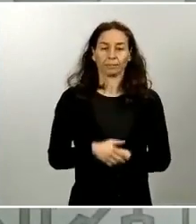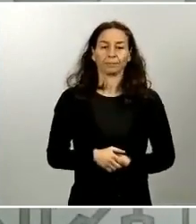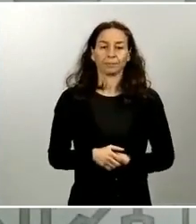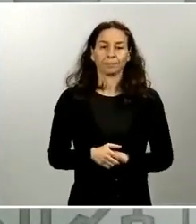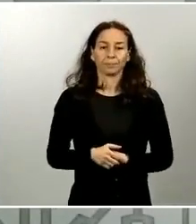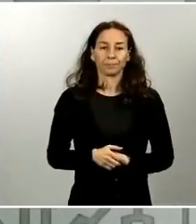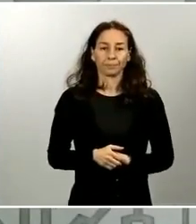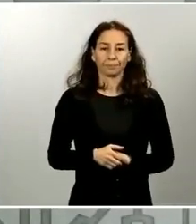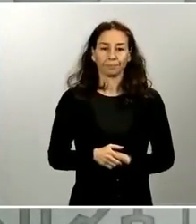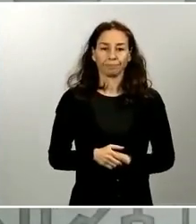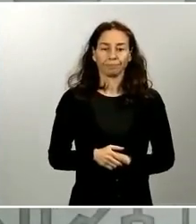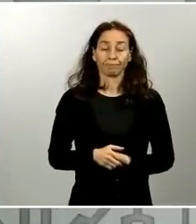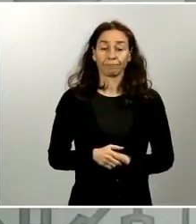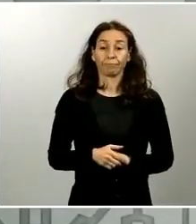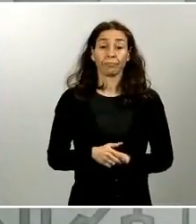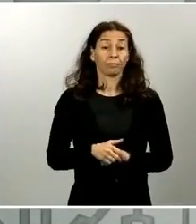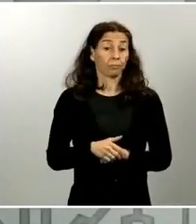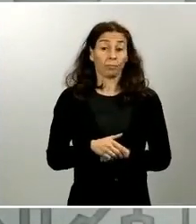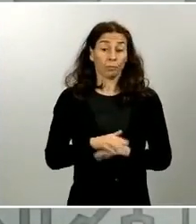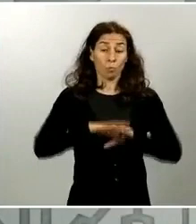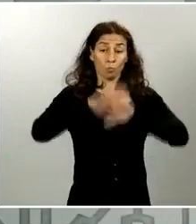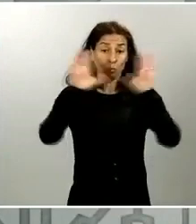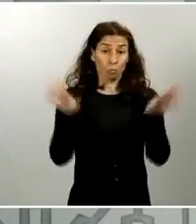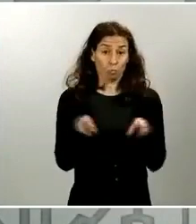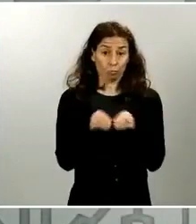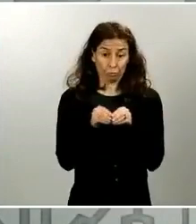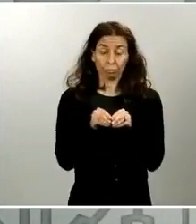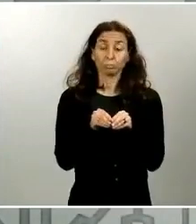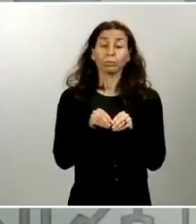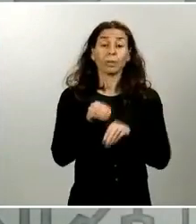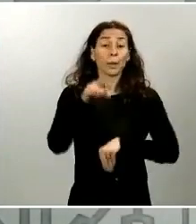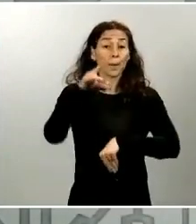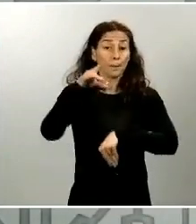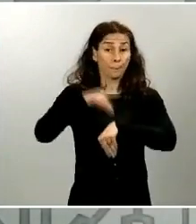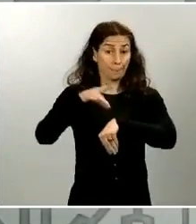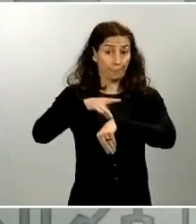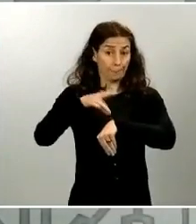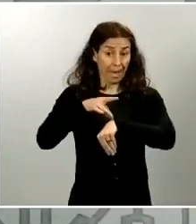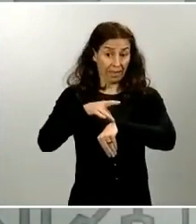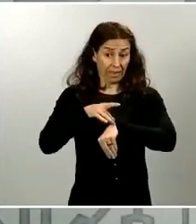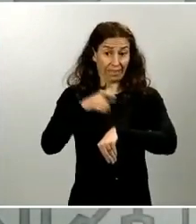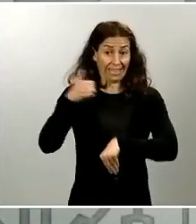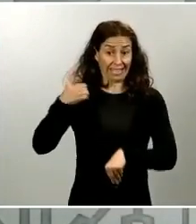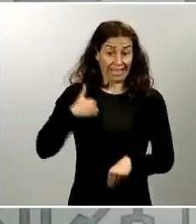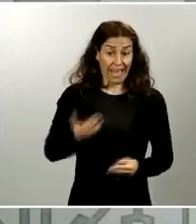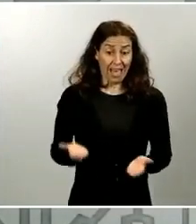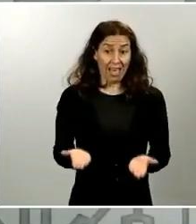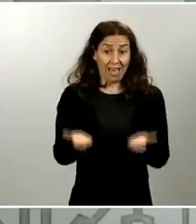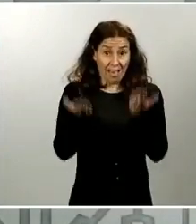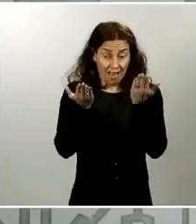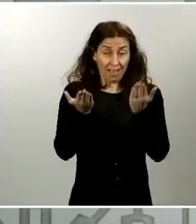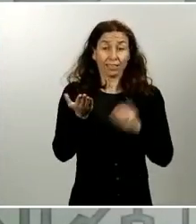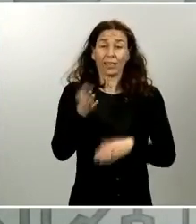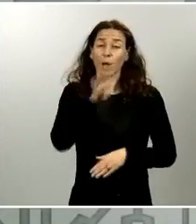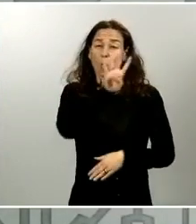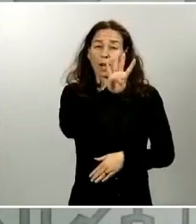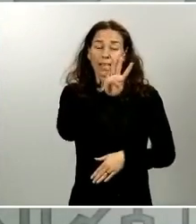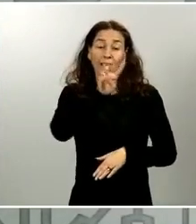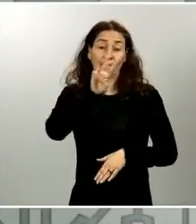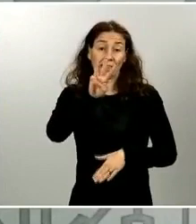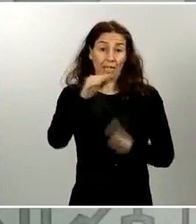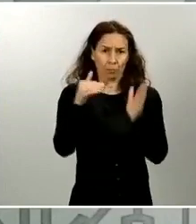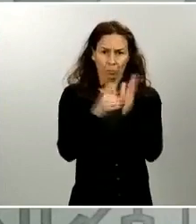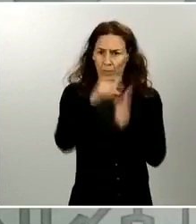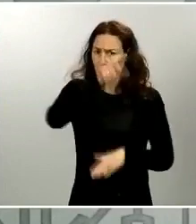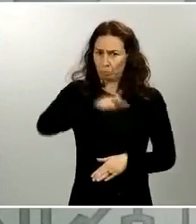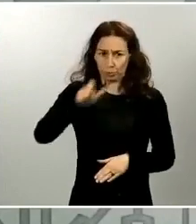Y por último, comentar que el número de pacientes, dados ya de alta, suponen más de 43.000 personas. Esto